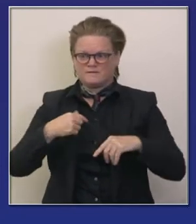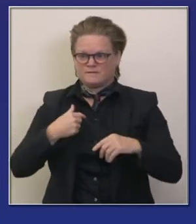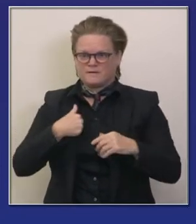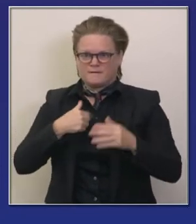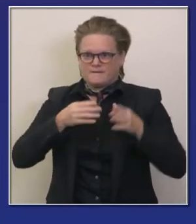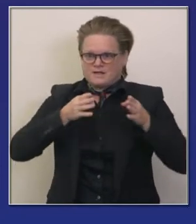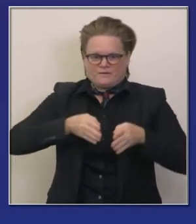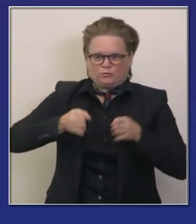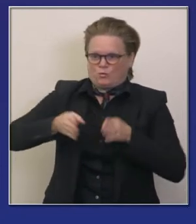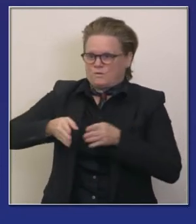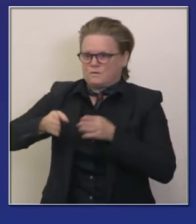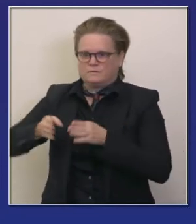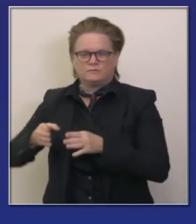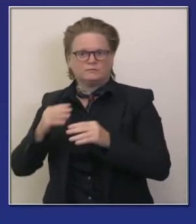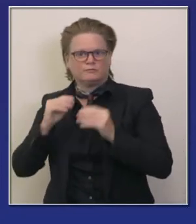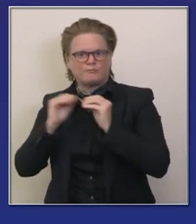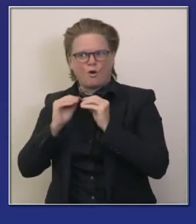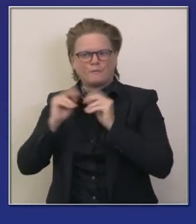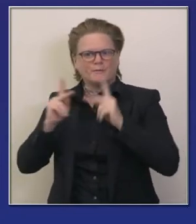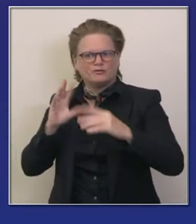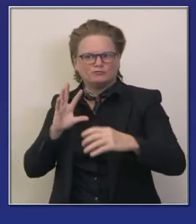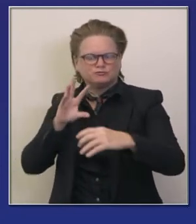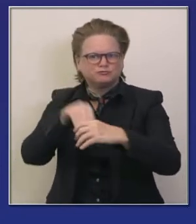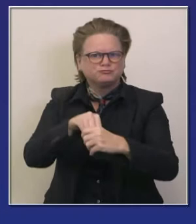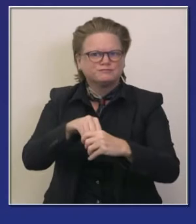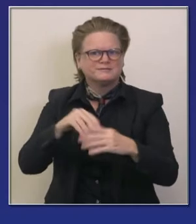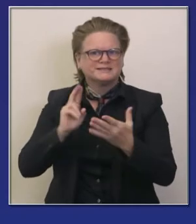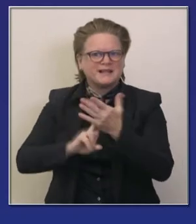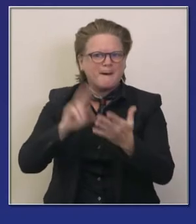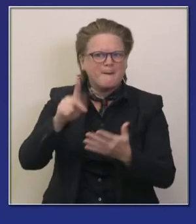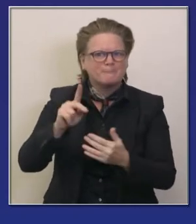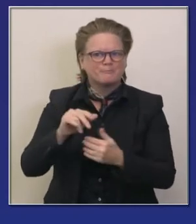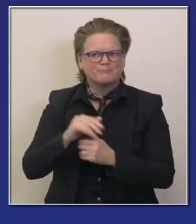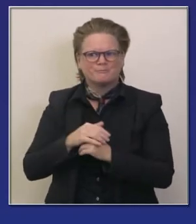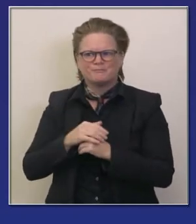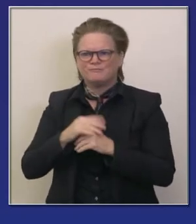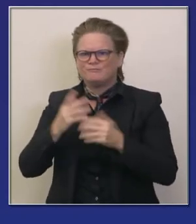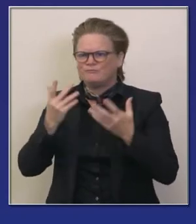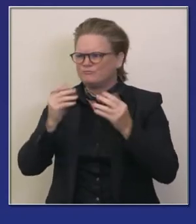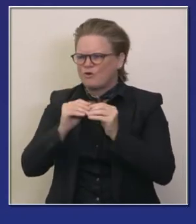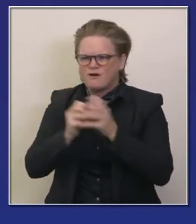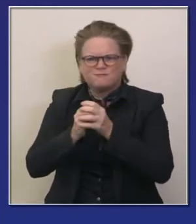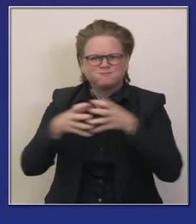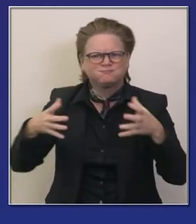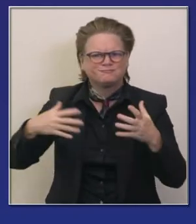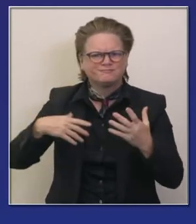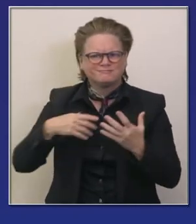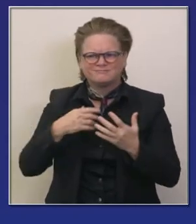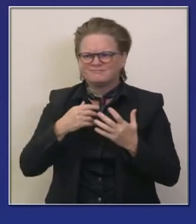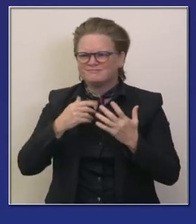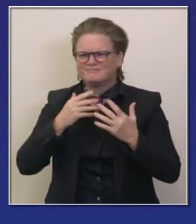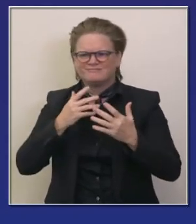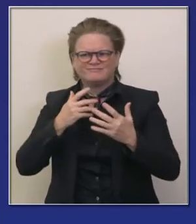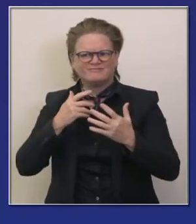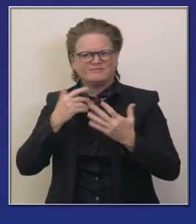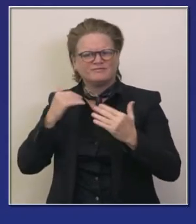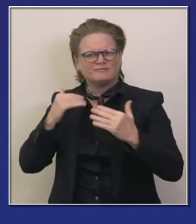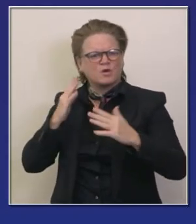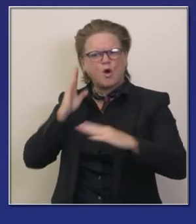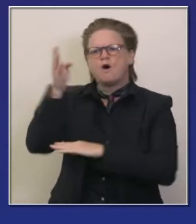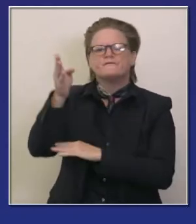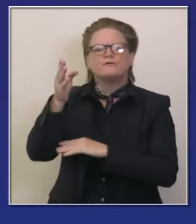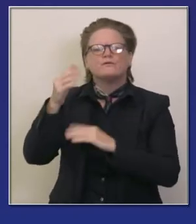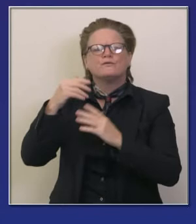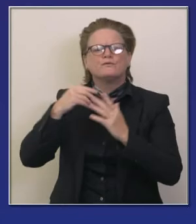a una escala mayor con un número enorme de individuos estamos a muchos que participen tiene mucha